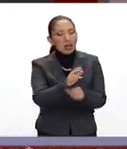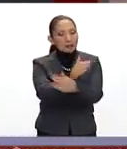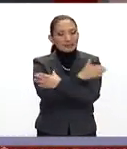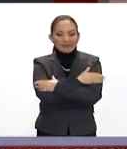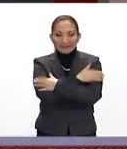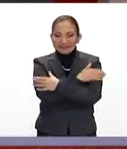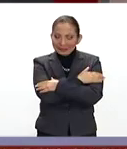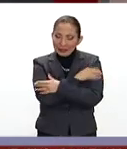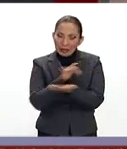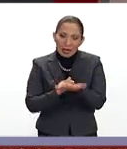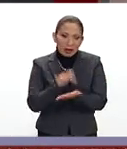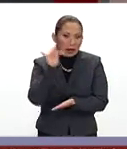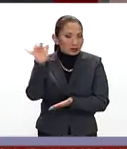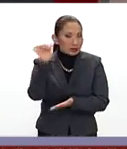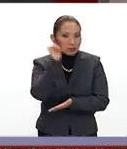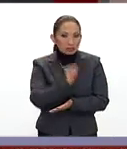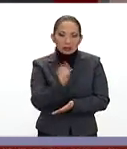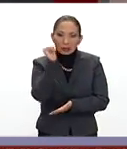abrazo y gracias, como siempre. papi.